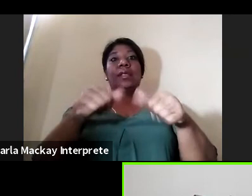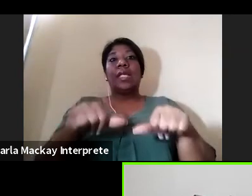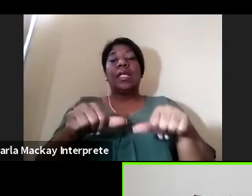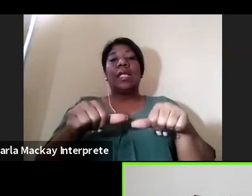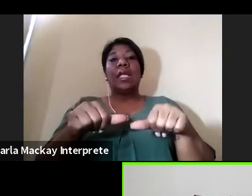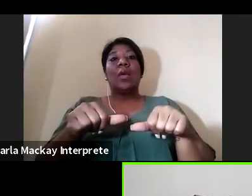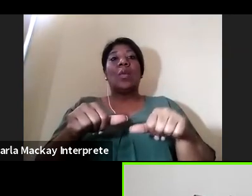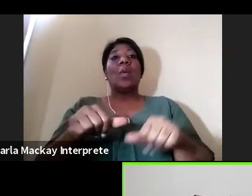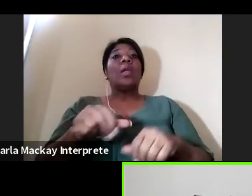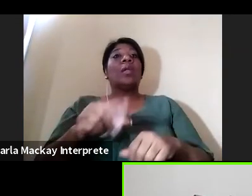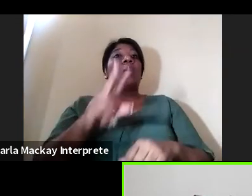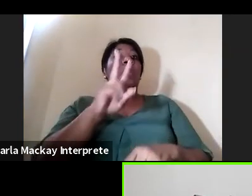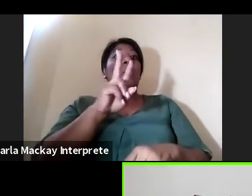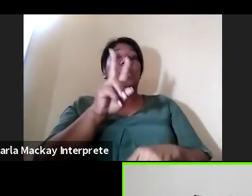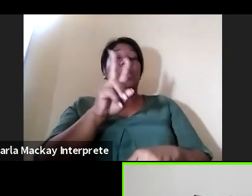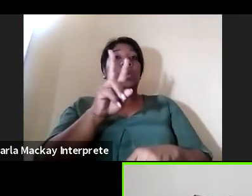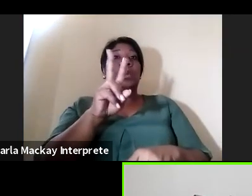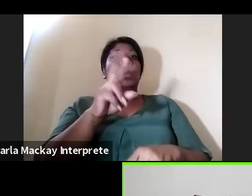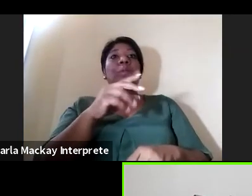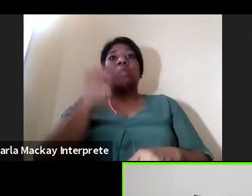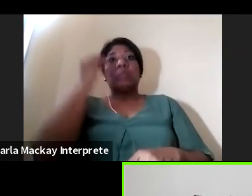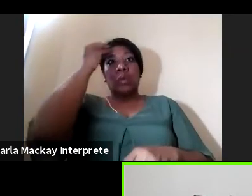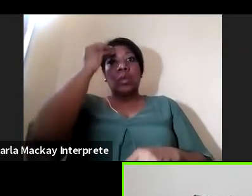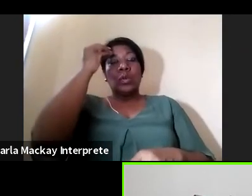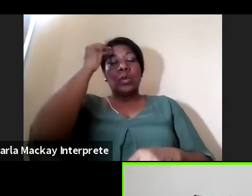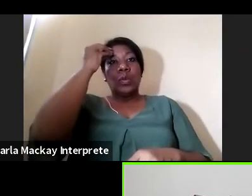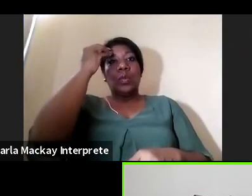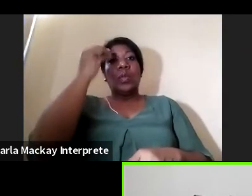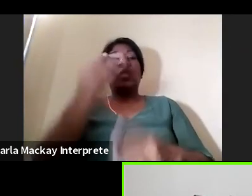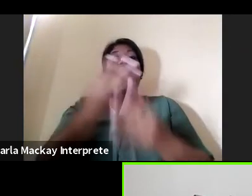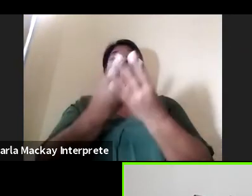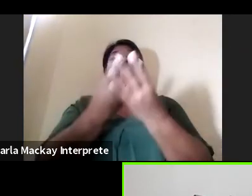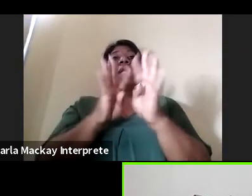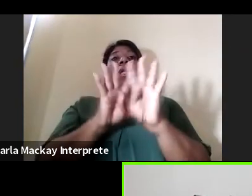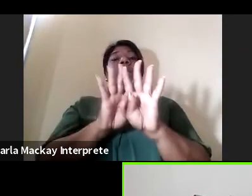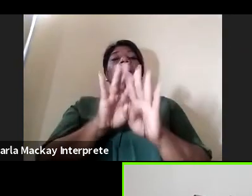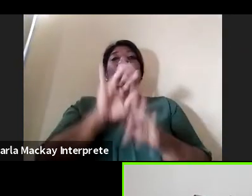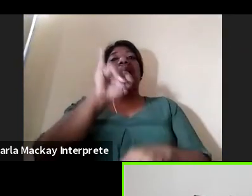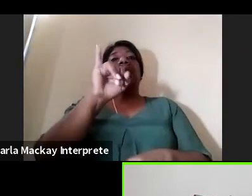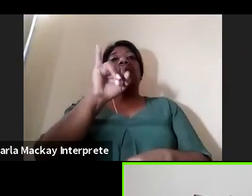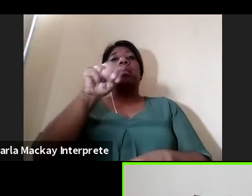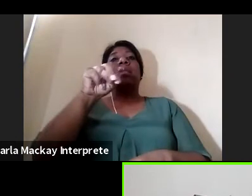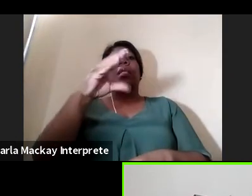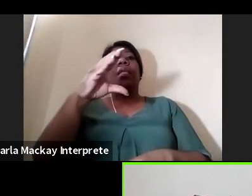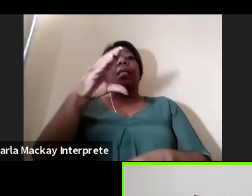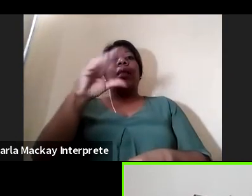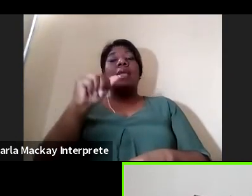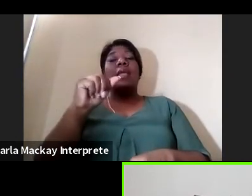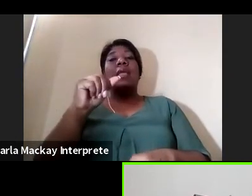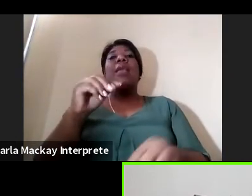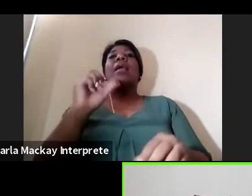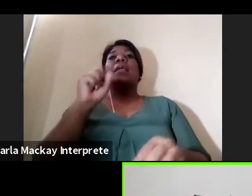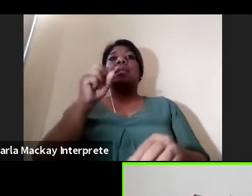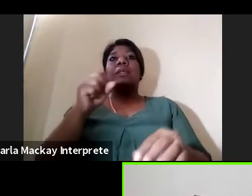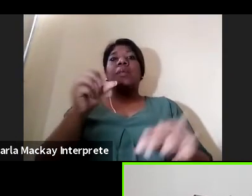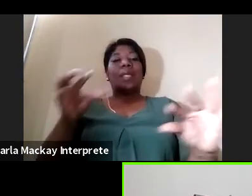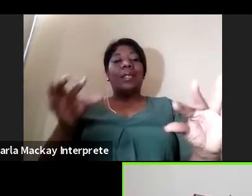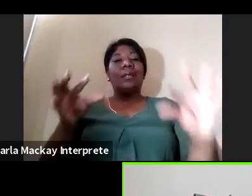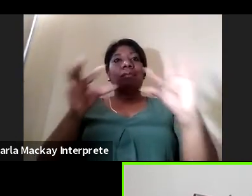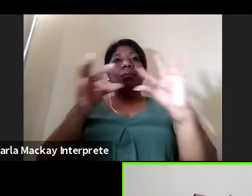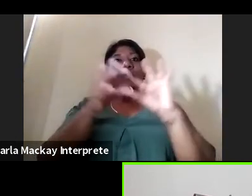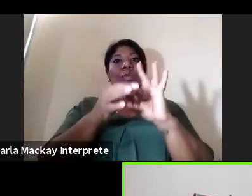Archibol me parece que la red Inca se creó justamente para hacer este tipo de vinculaciones y este tipo de